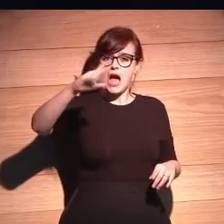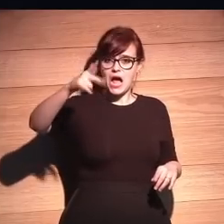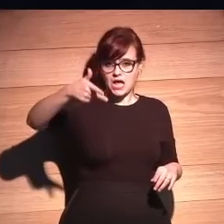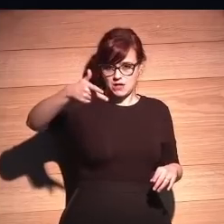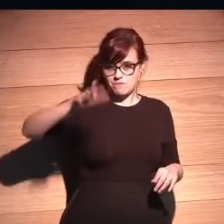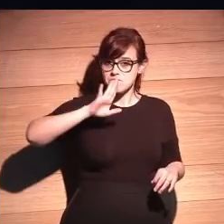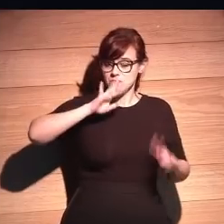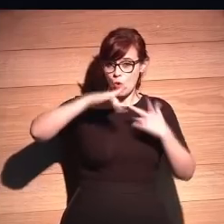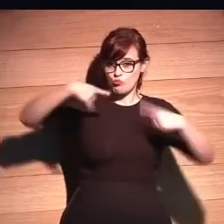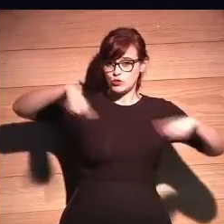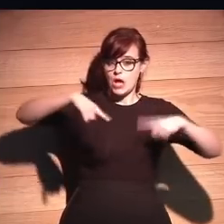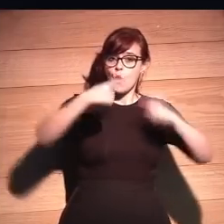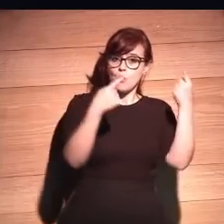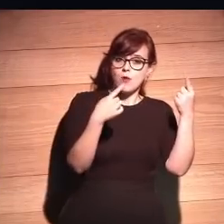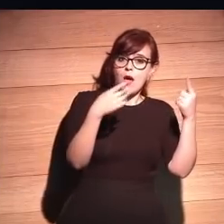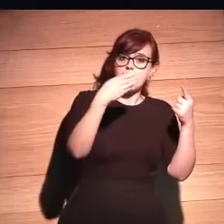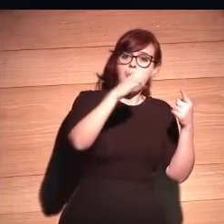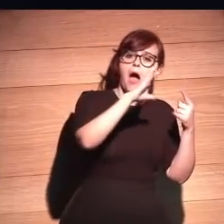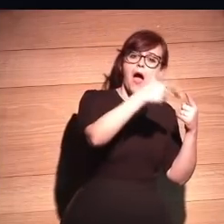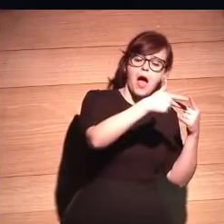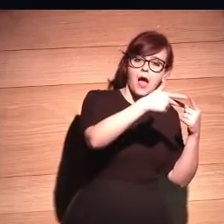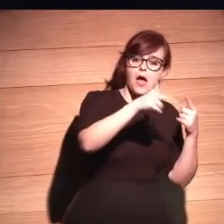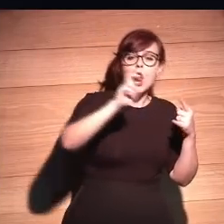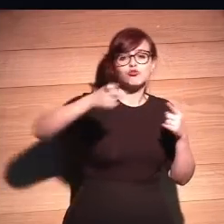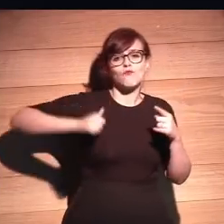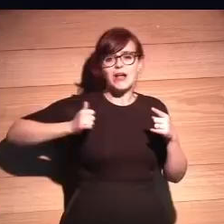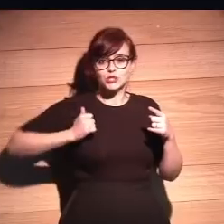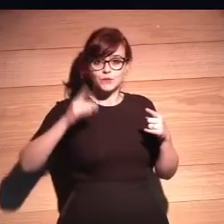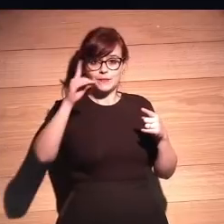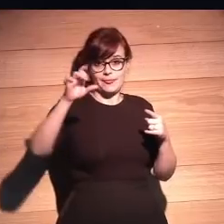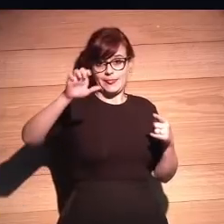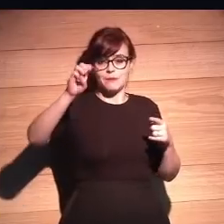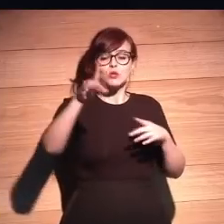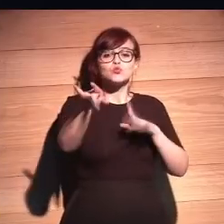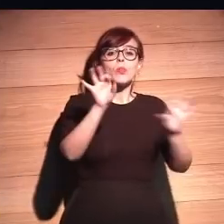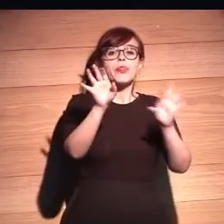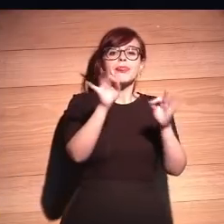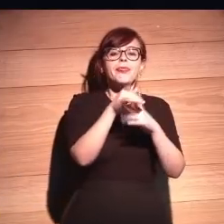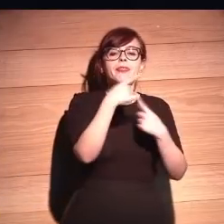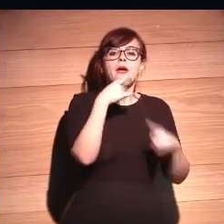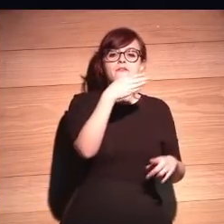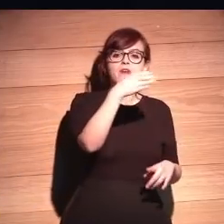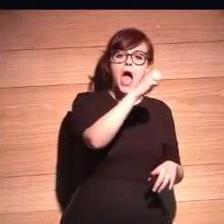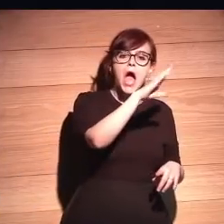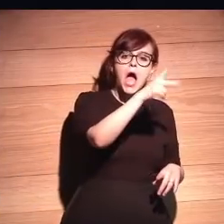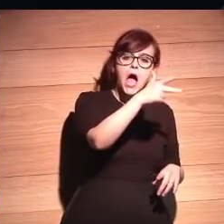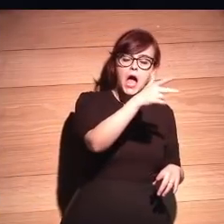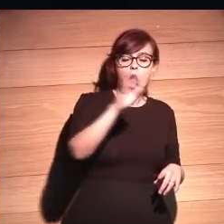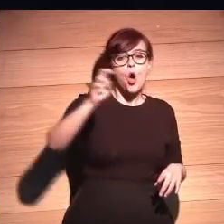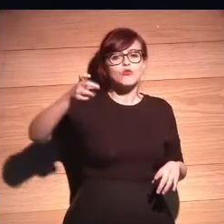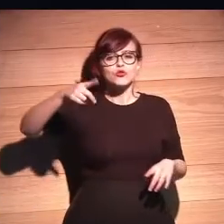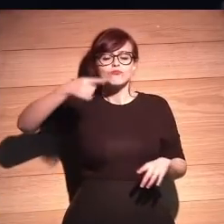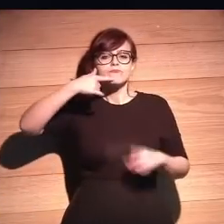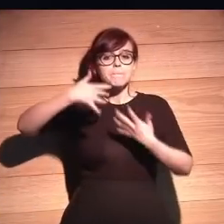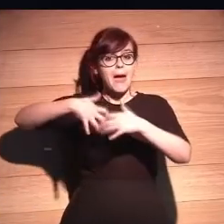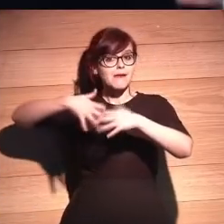música. Una es de Bach, la otra no. La otra es artificial. Y tú vas a decidir cuál de las dos es de Bach. Está compuesta